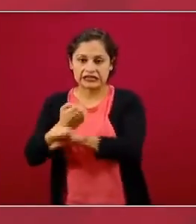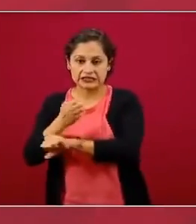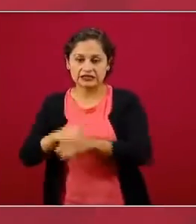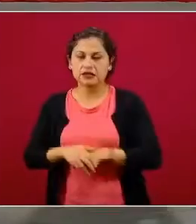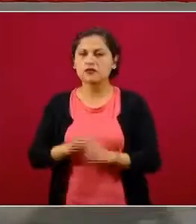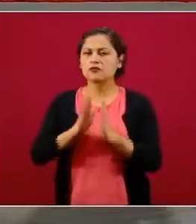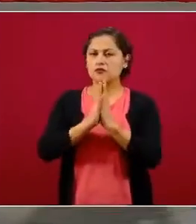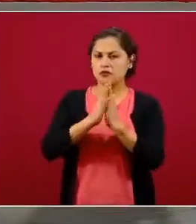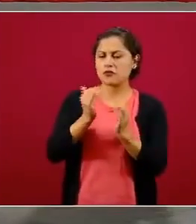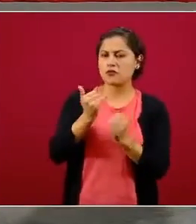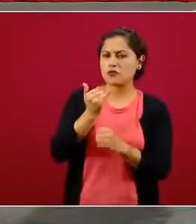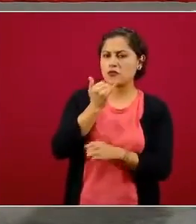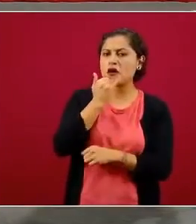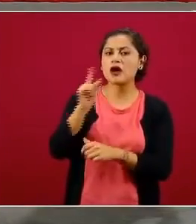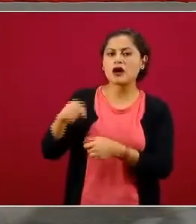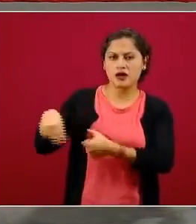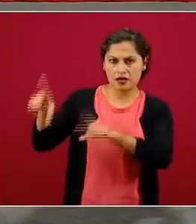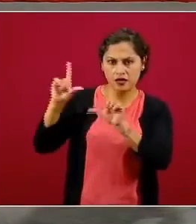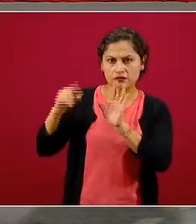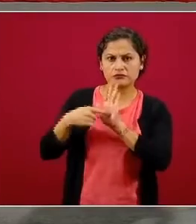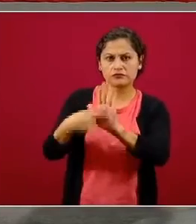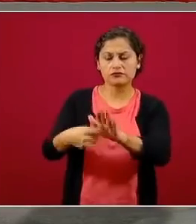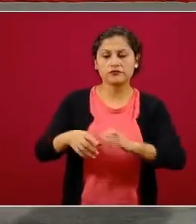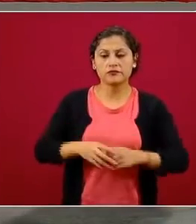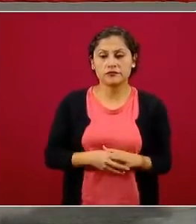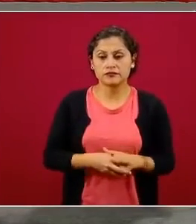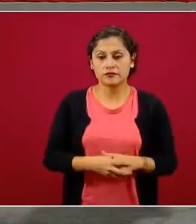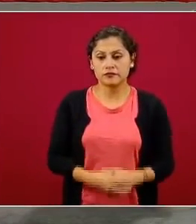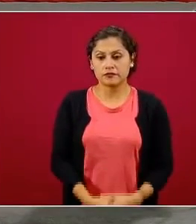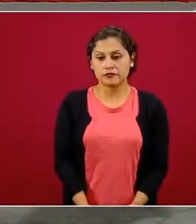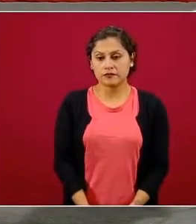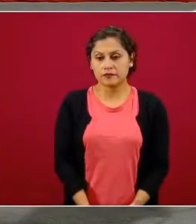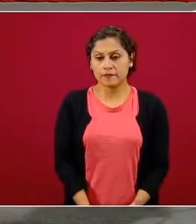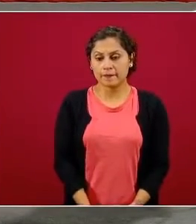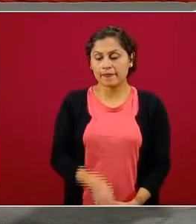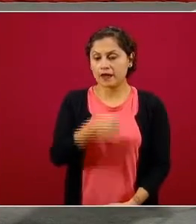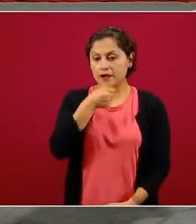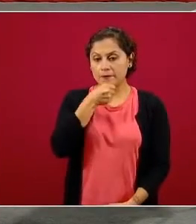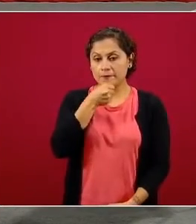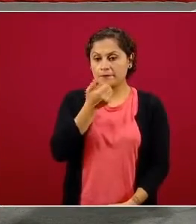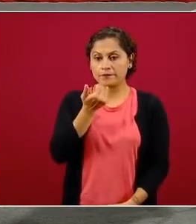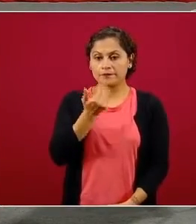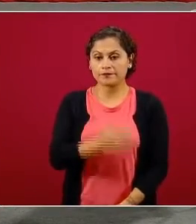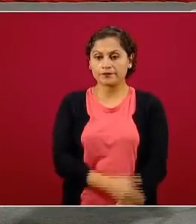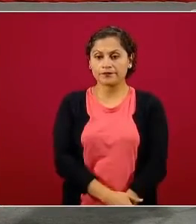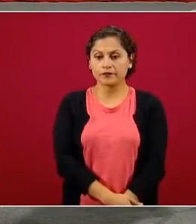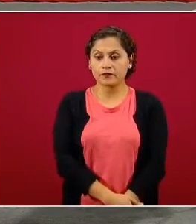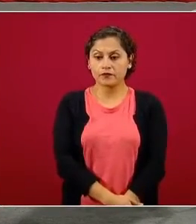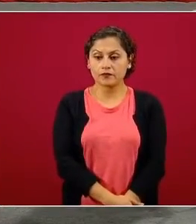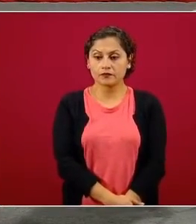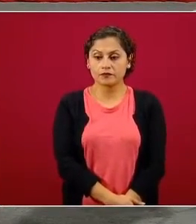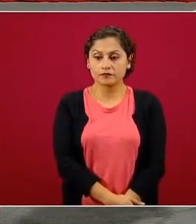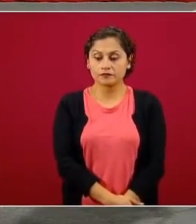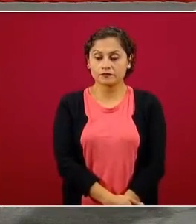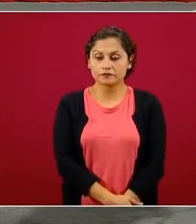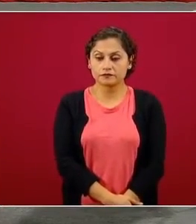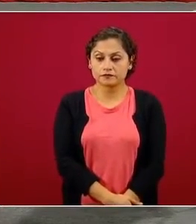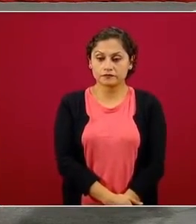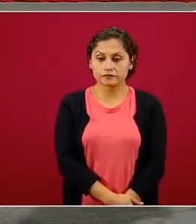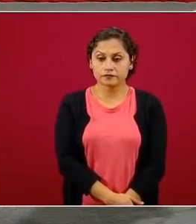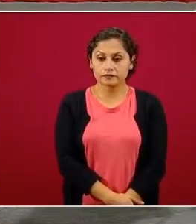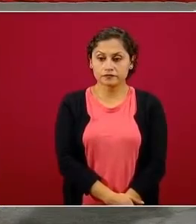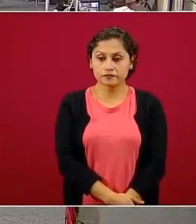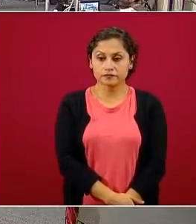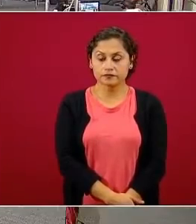me la pudieran poner, le agradezco. La pregunta sería, ¿cuáles son los estados que se están tardando más